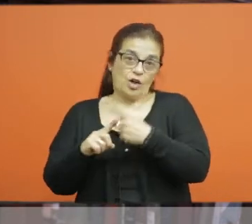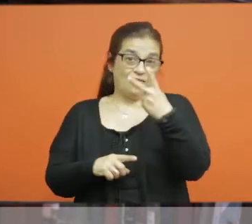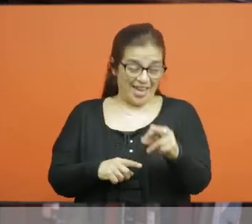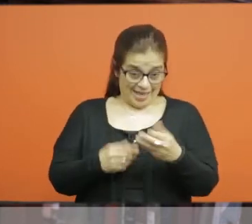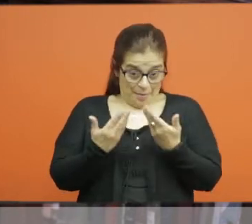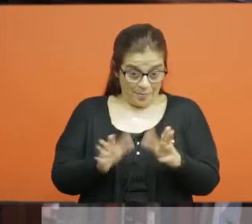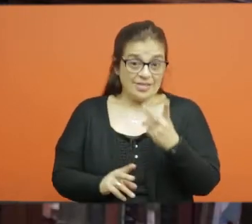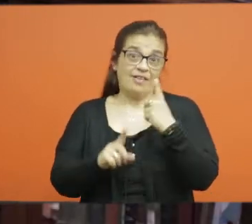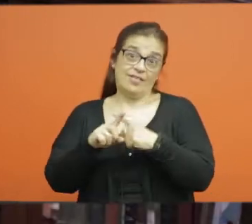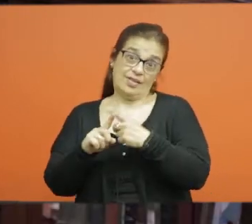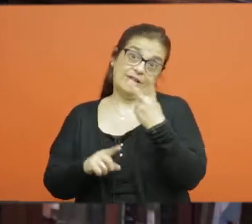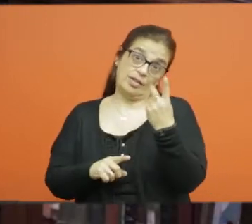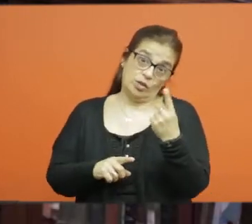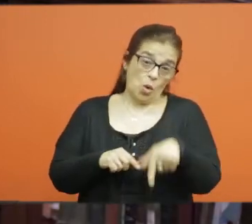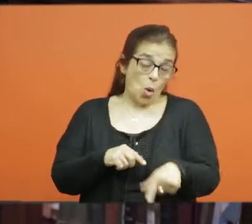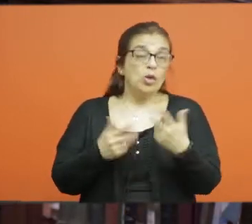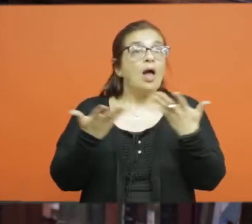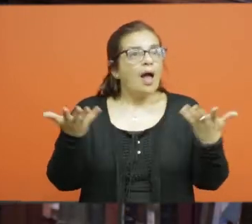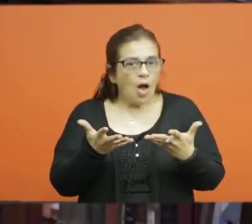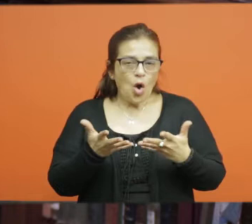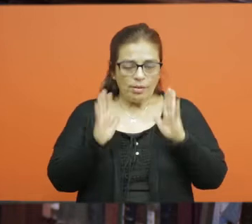el siglo XIX fue el giro lingüístico.